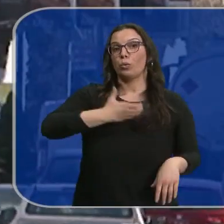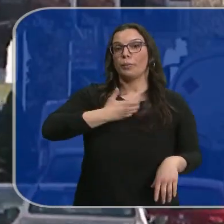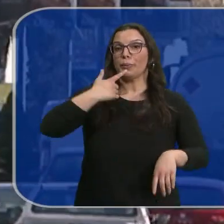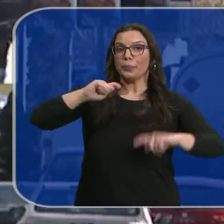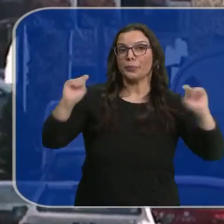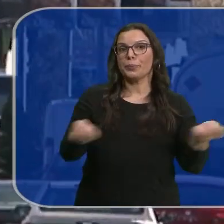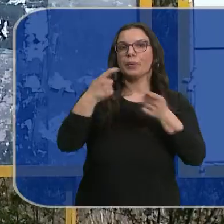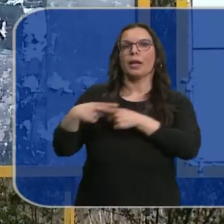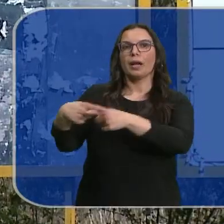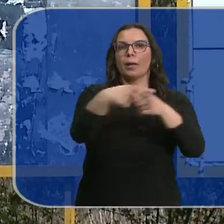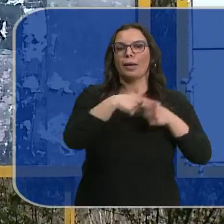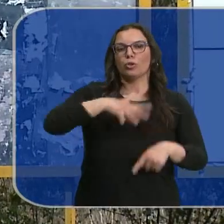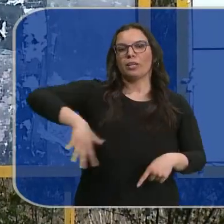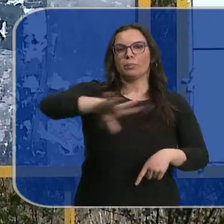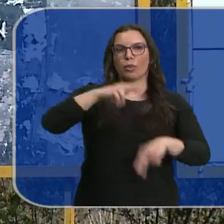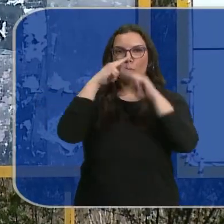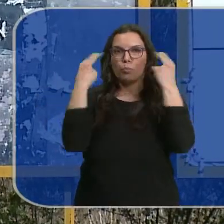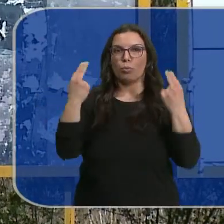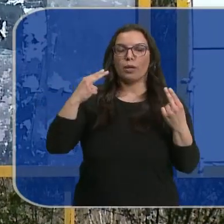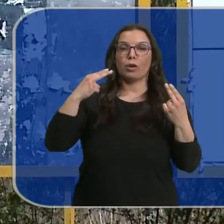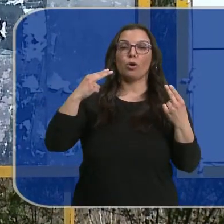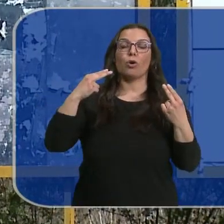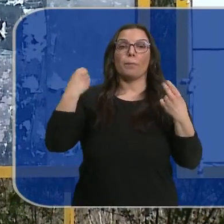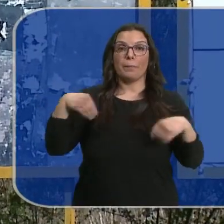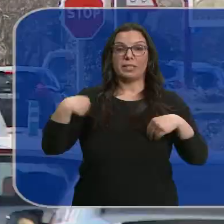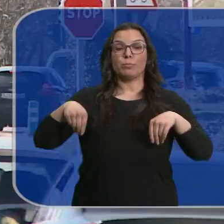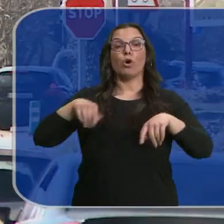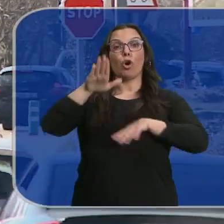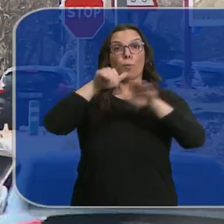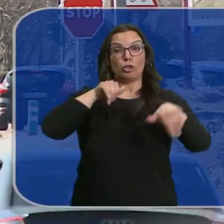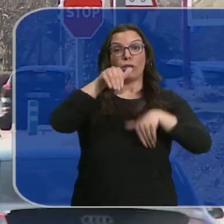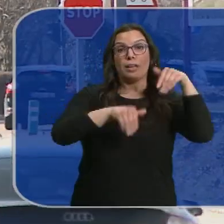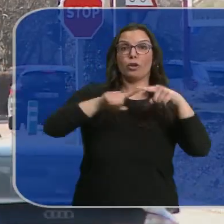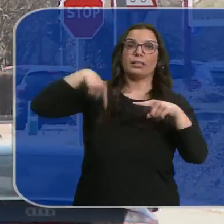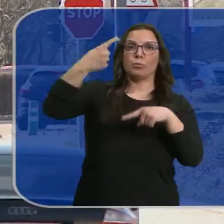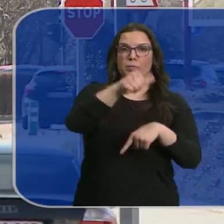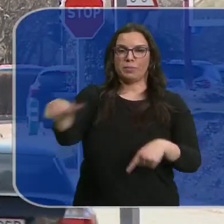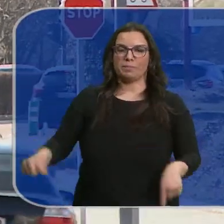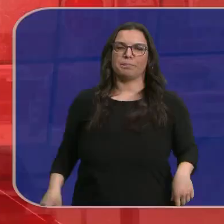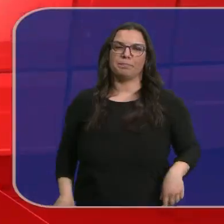anunciarán el reparto de espacios públicos durante la semana posterior a la convocatoria.